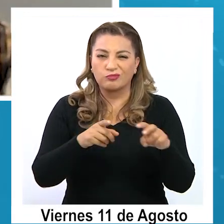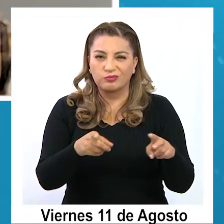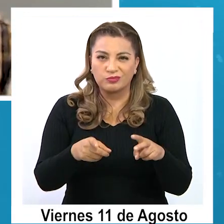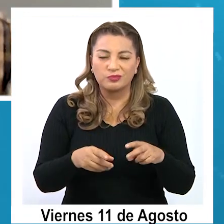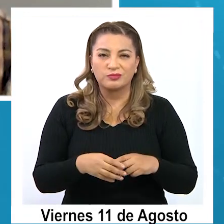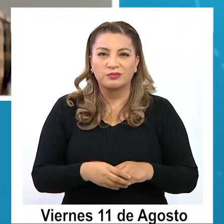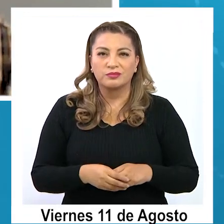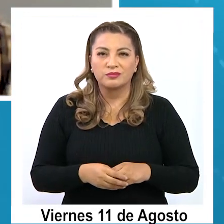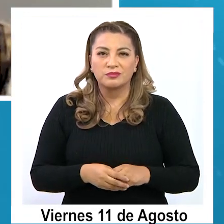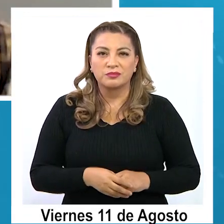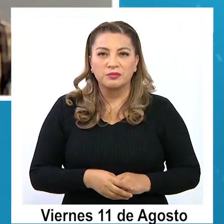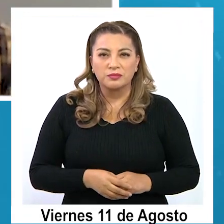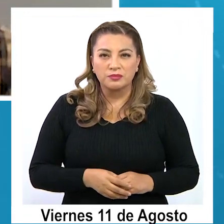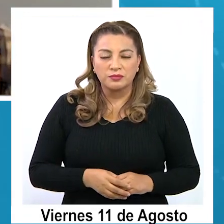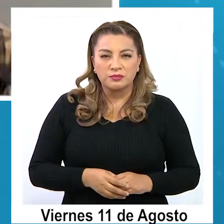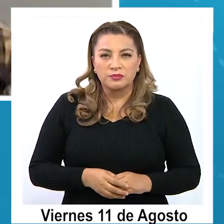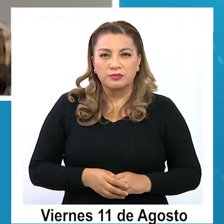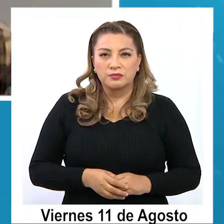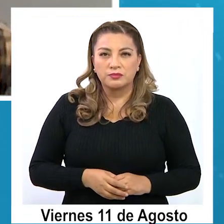dice el presidente.